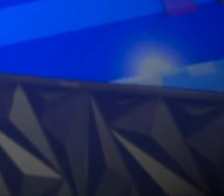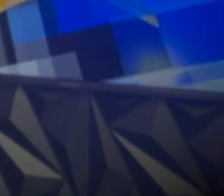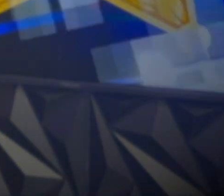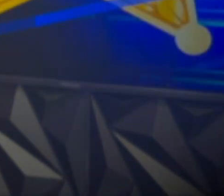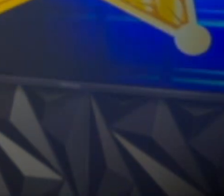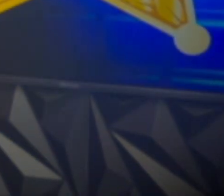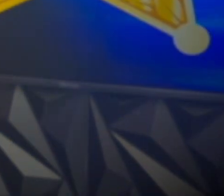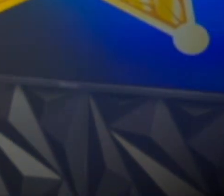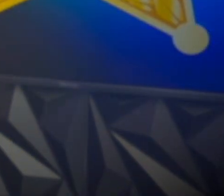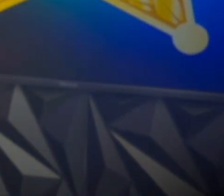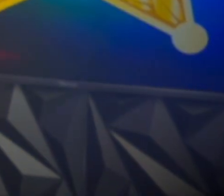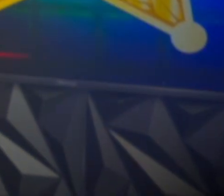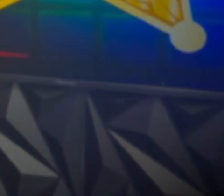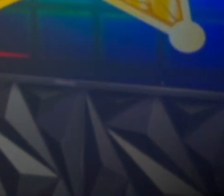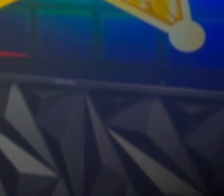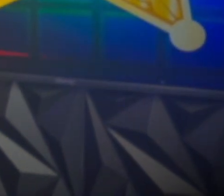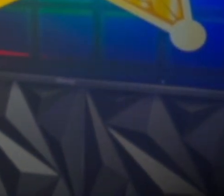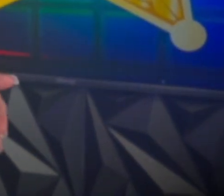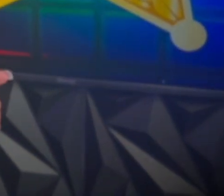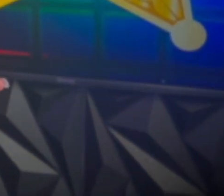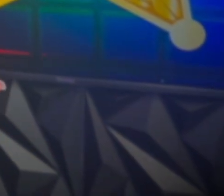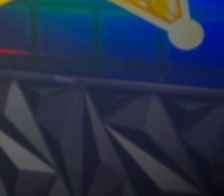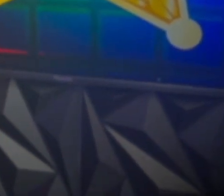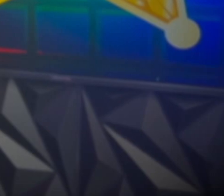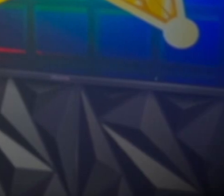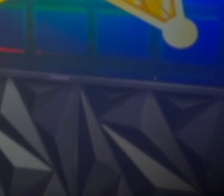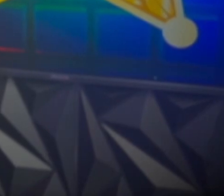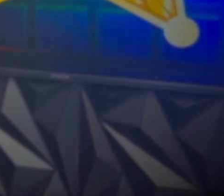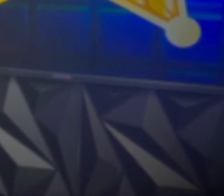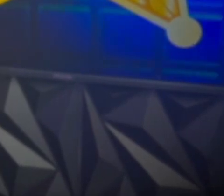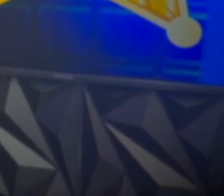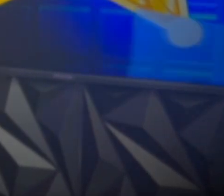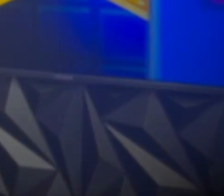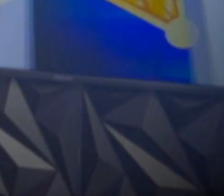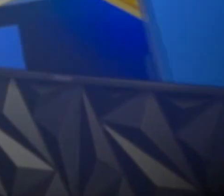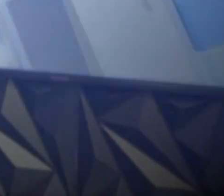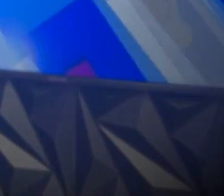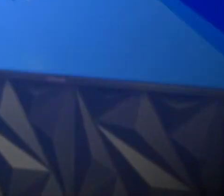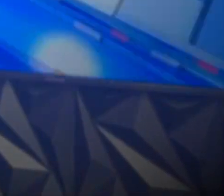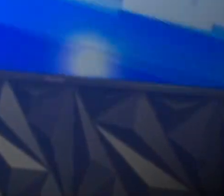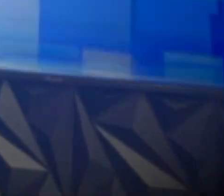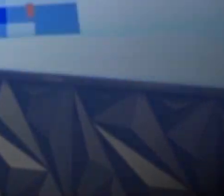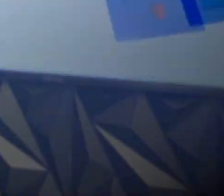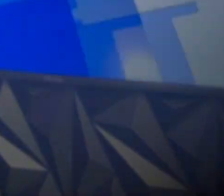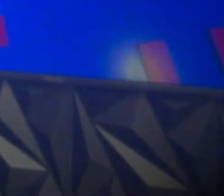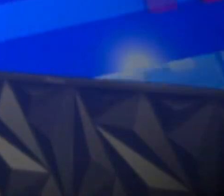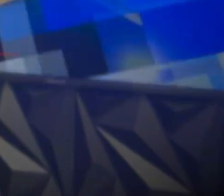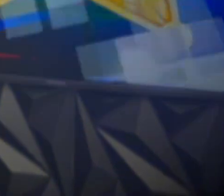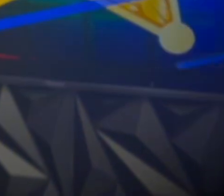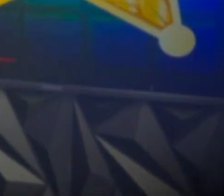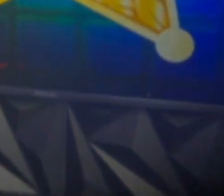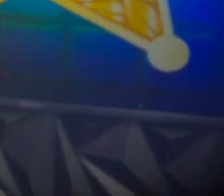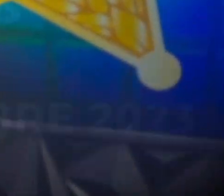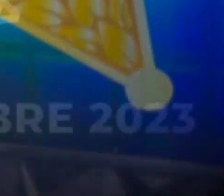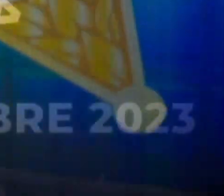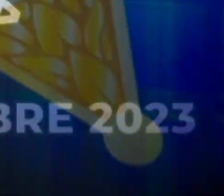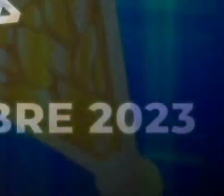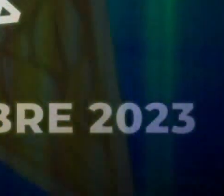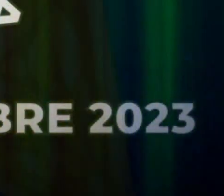embriaguez. Vamos de inmediato a ver quiénes fueron los borrachitos del mes de octubre. Veamos.